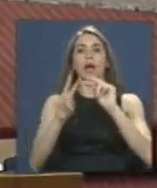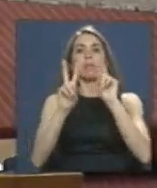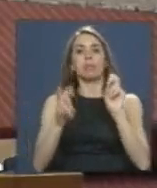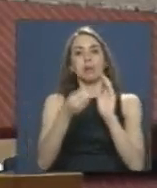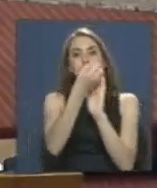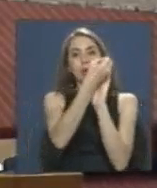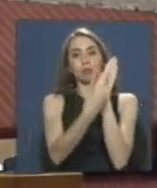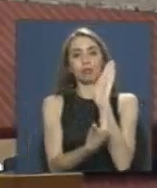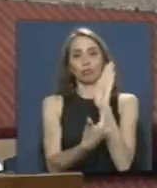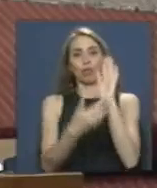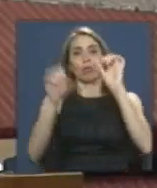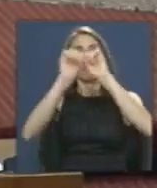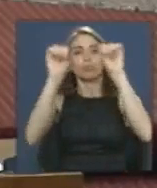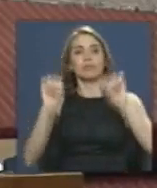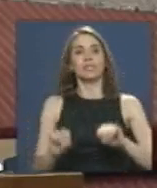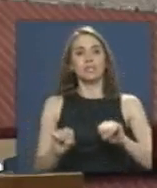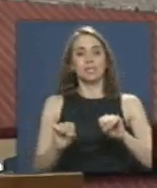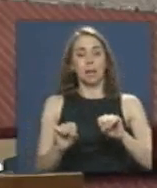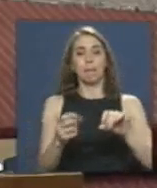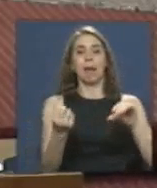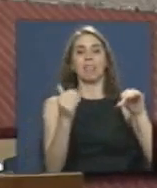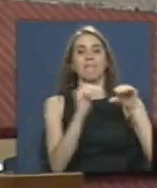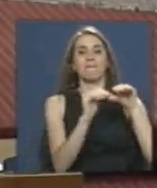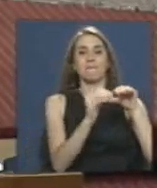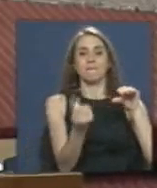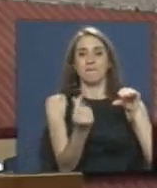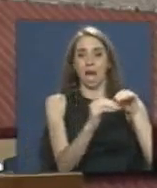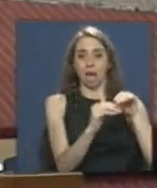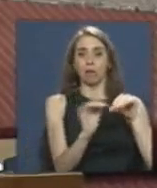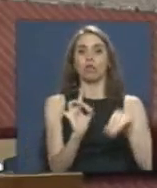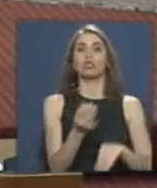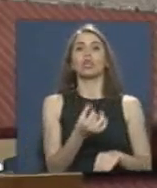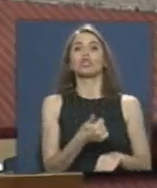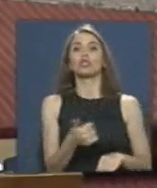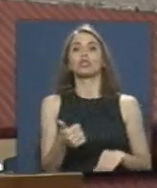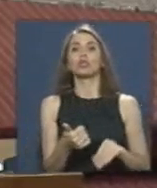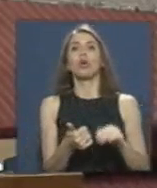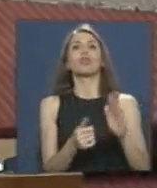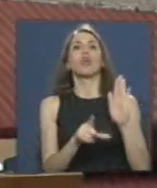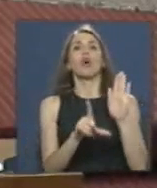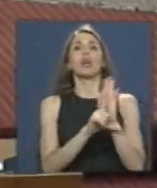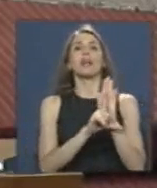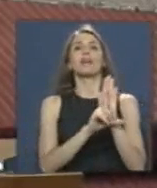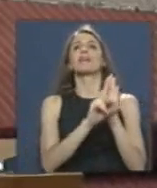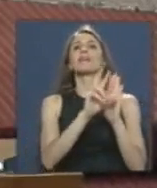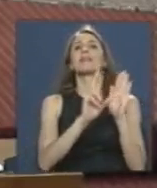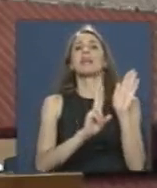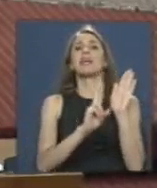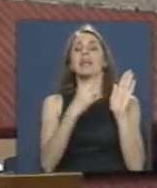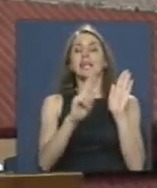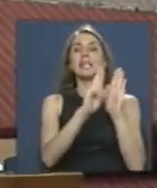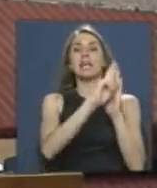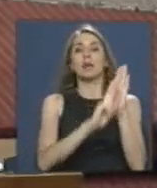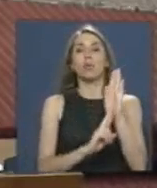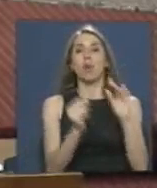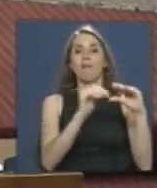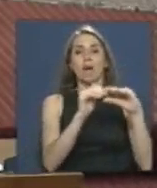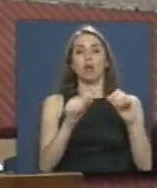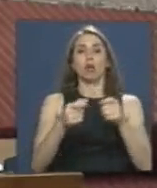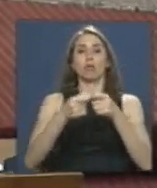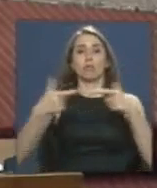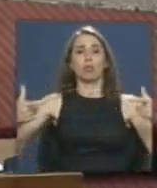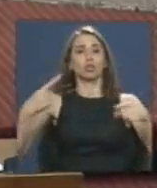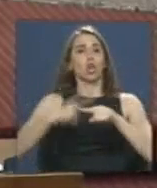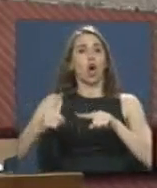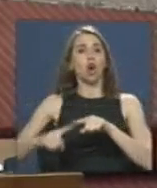totalidad del sistema financiero y no sólo en la regulación bancaria habida, considerando la gran proliferación